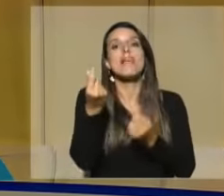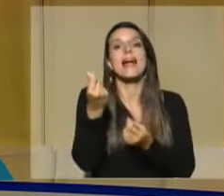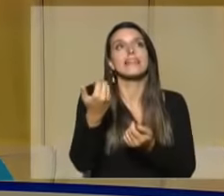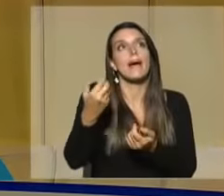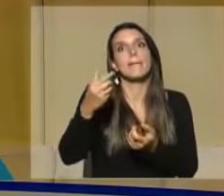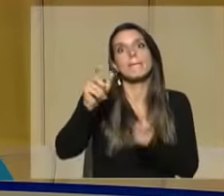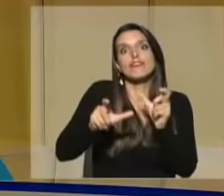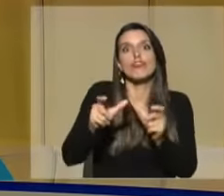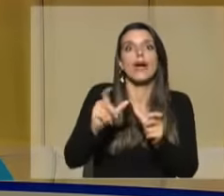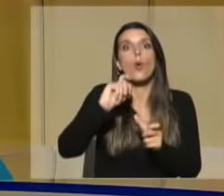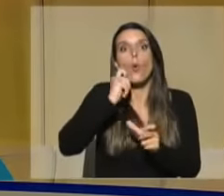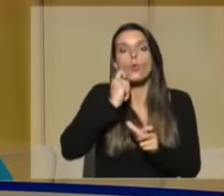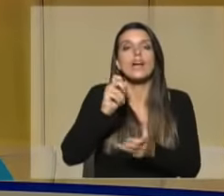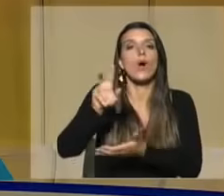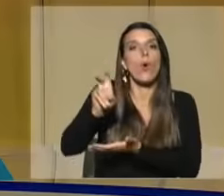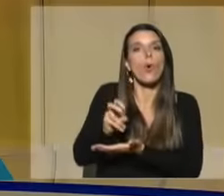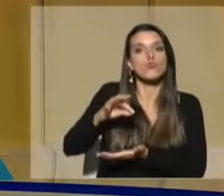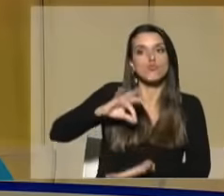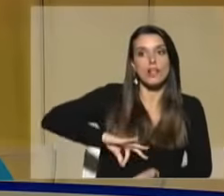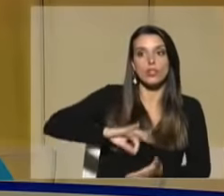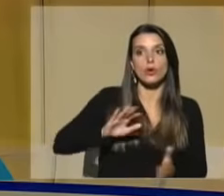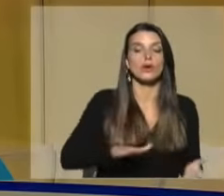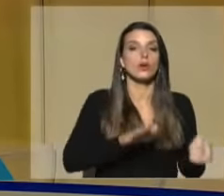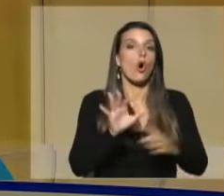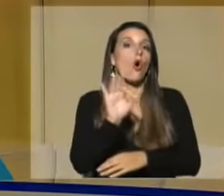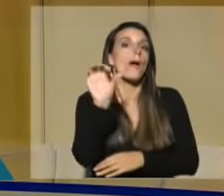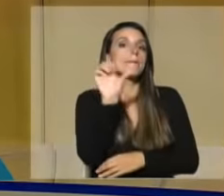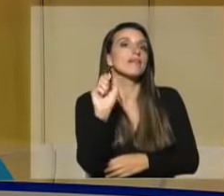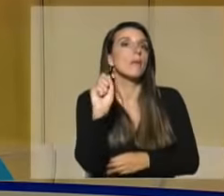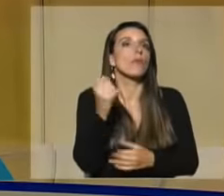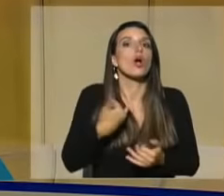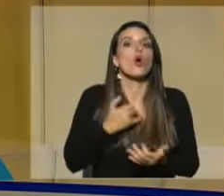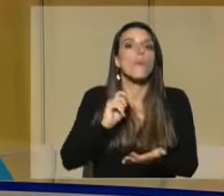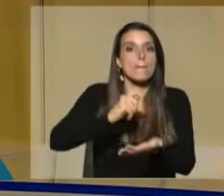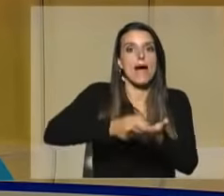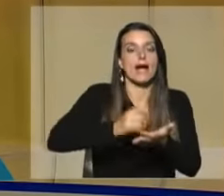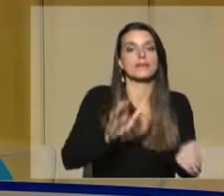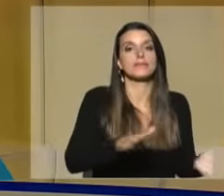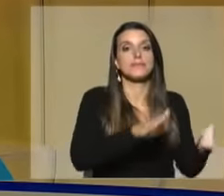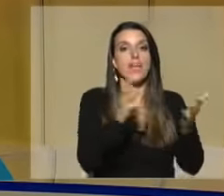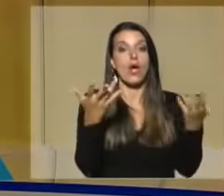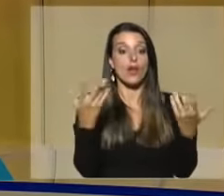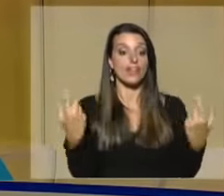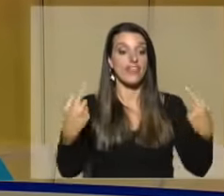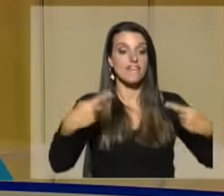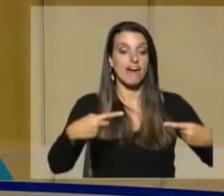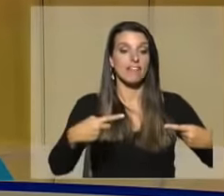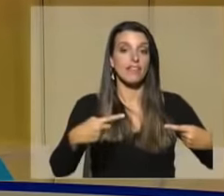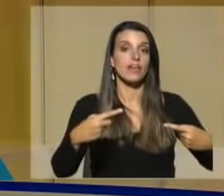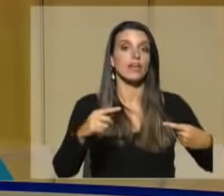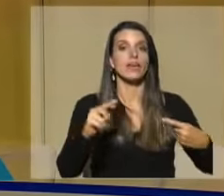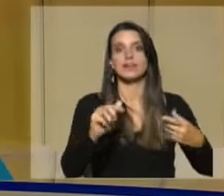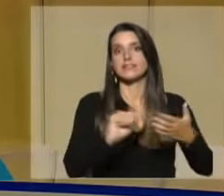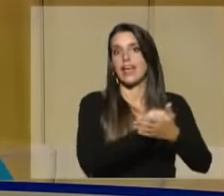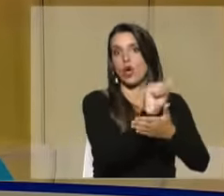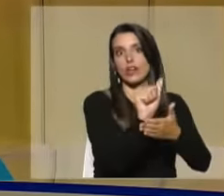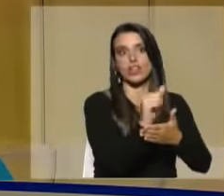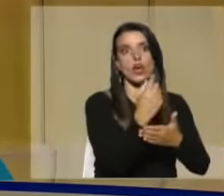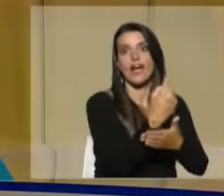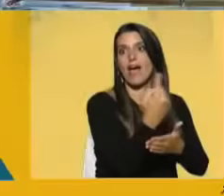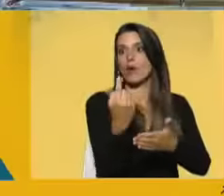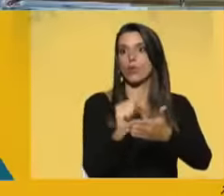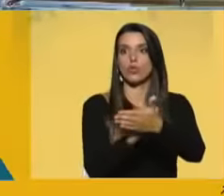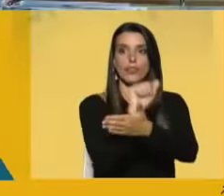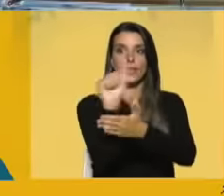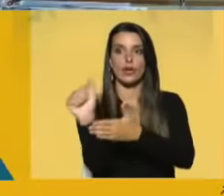de Economía y Empresas Públicas. En esta parte del debate será sin interrupciones. Cada uno de nuestros